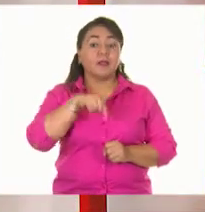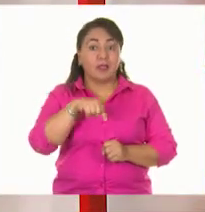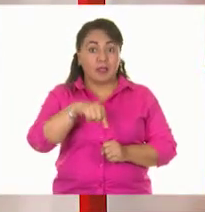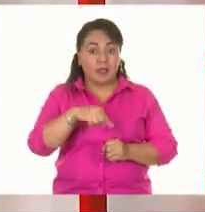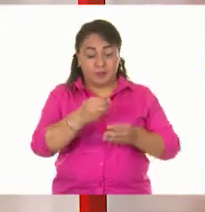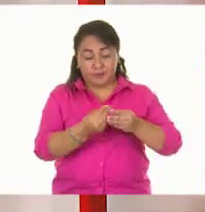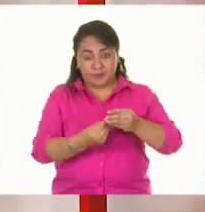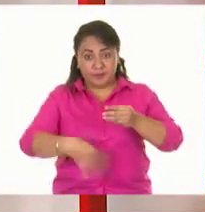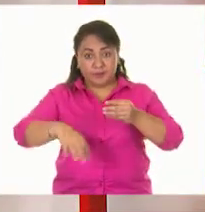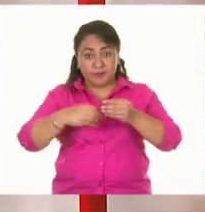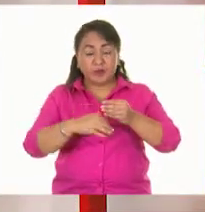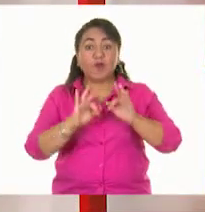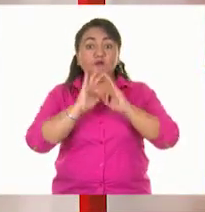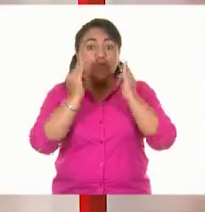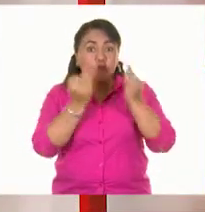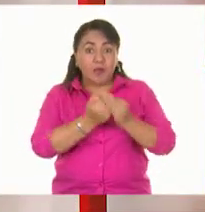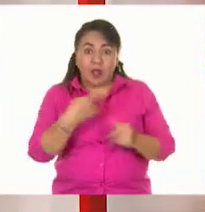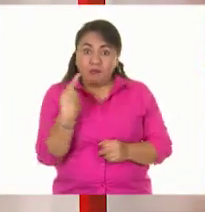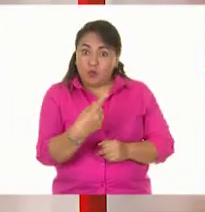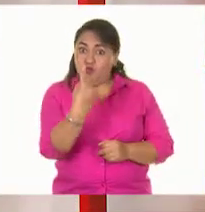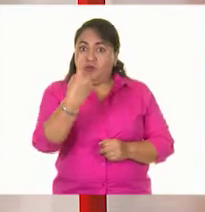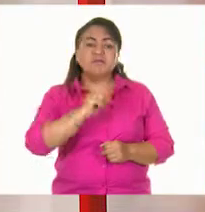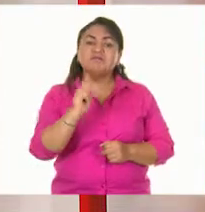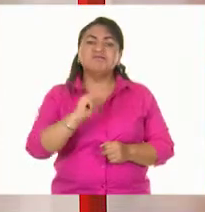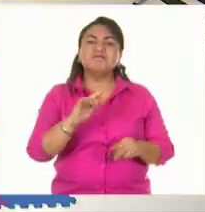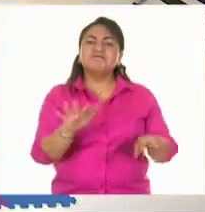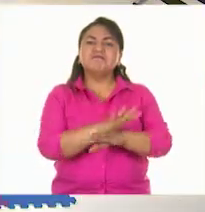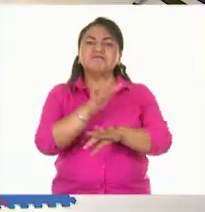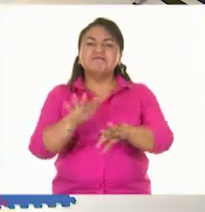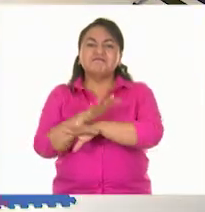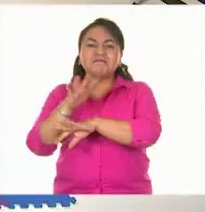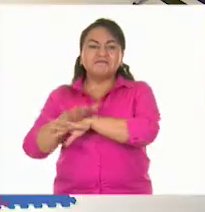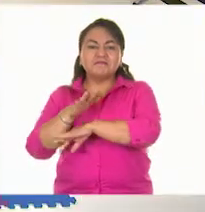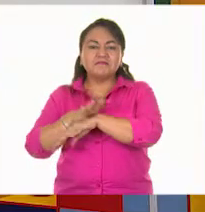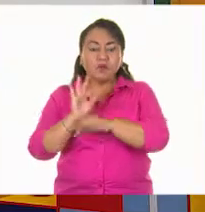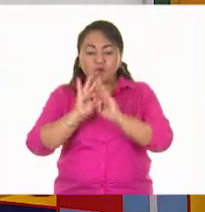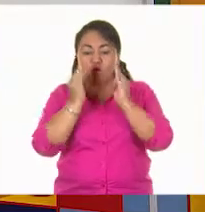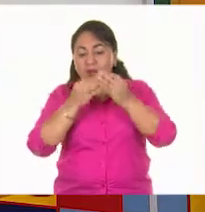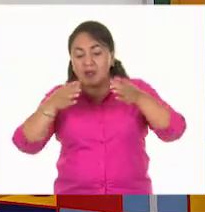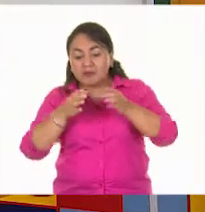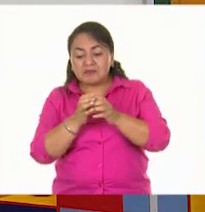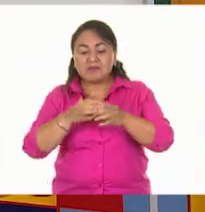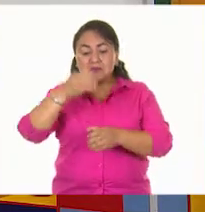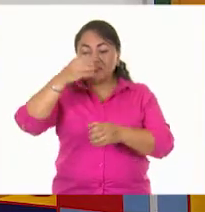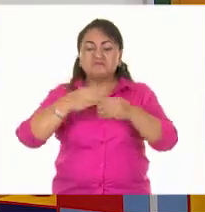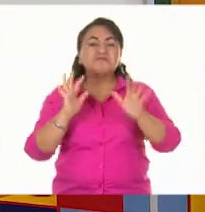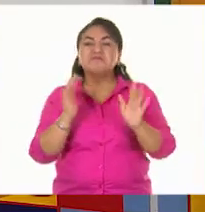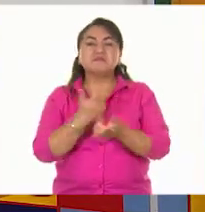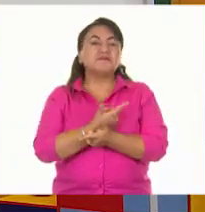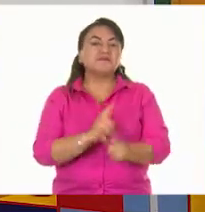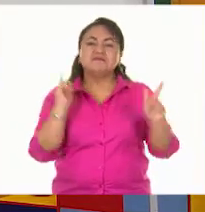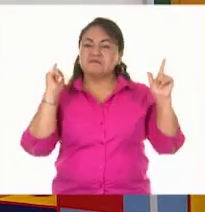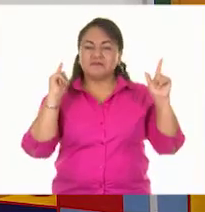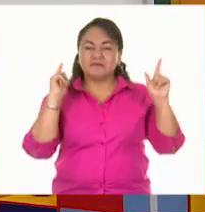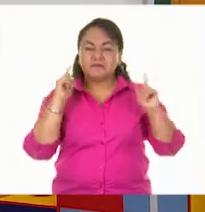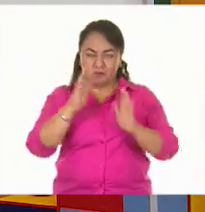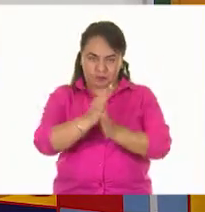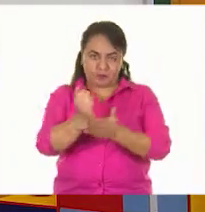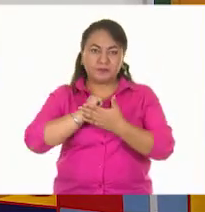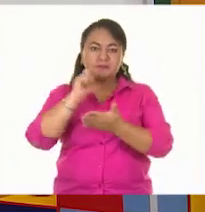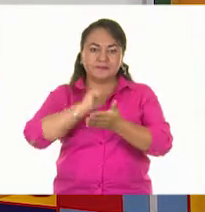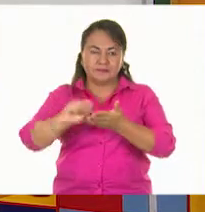líquidos no tienen una forma definida. Muy bien. Los líquidos no tienen forma definida. ¿Me ayudan a escribirlo, por favor?